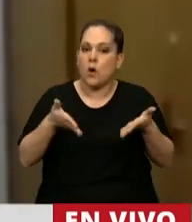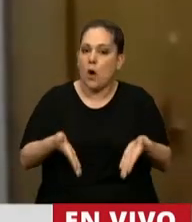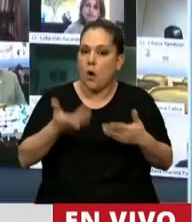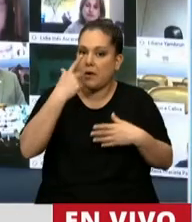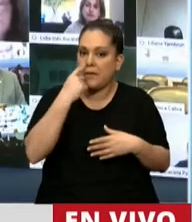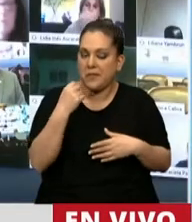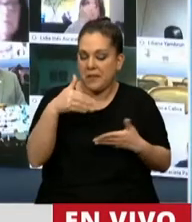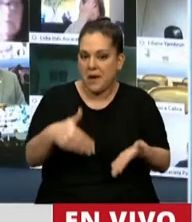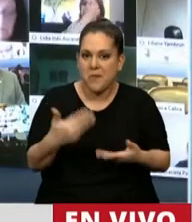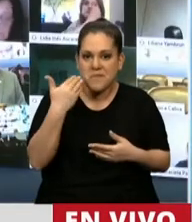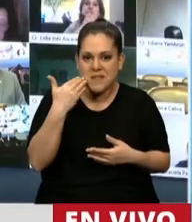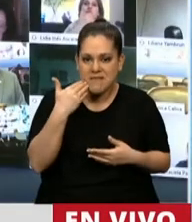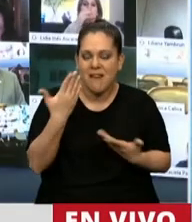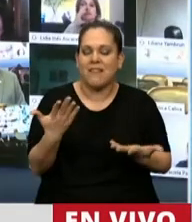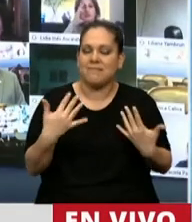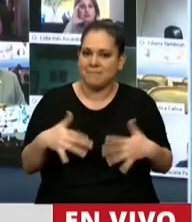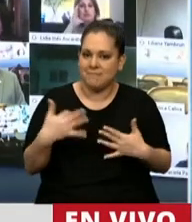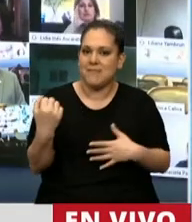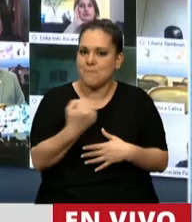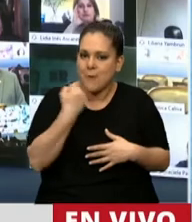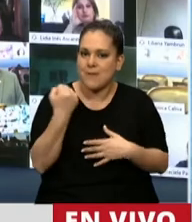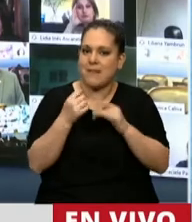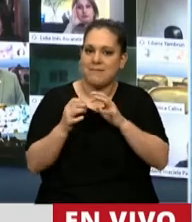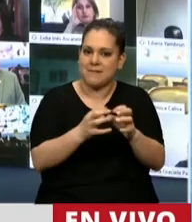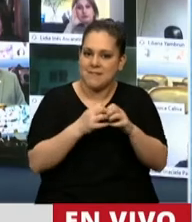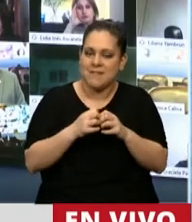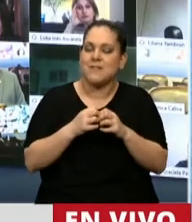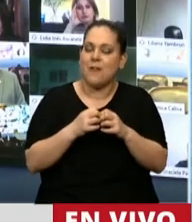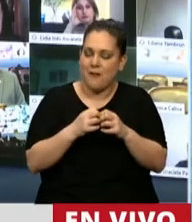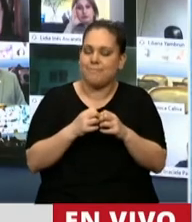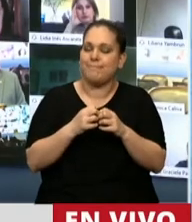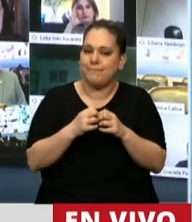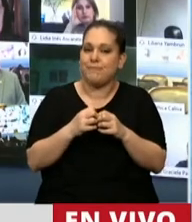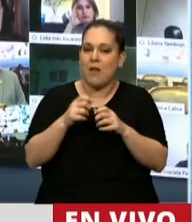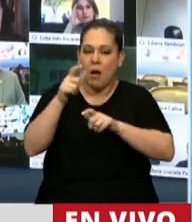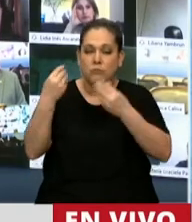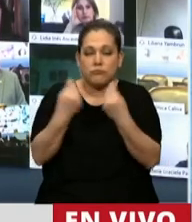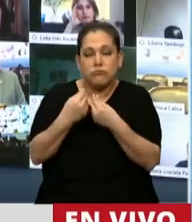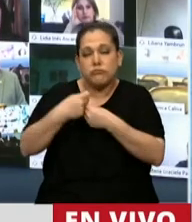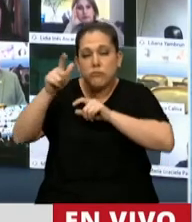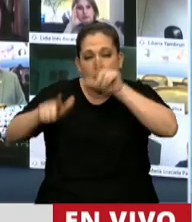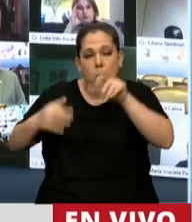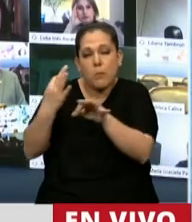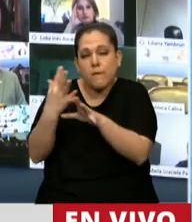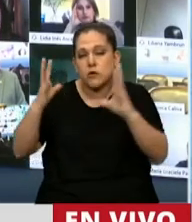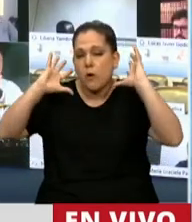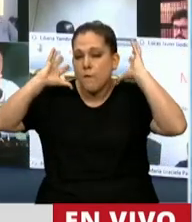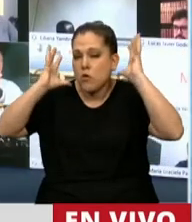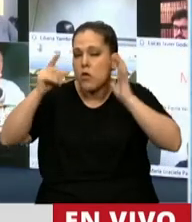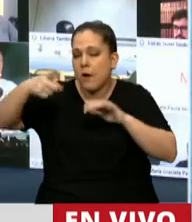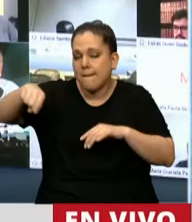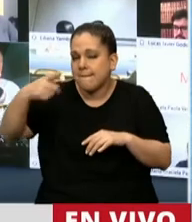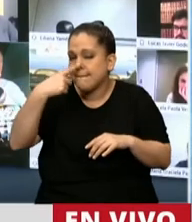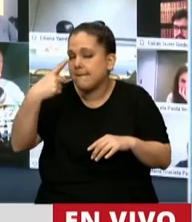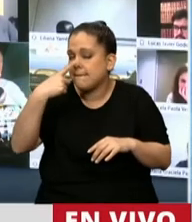es una sesión importante que les devuelve la tranquilidad a muchísimos fonaudiólogos que miraban con expectativa